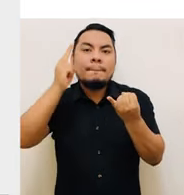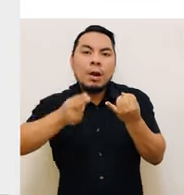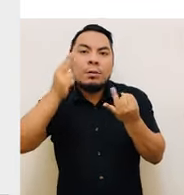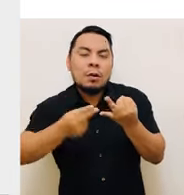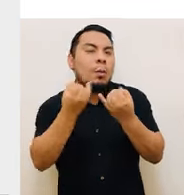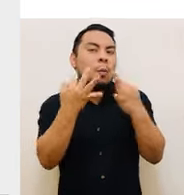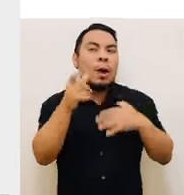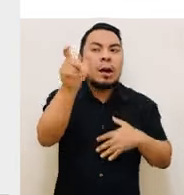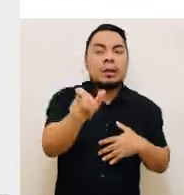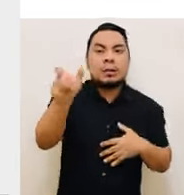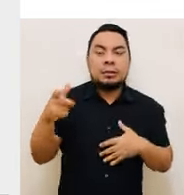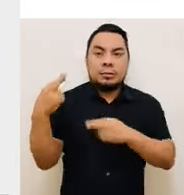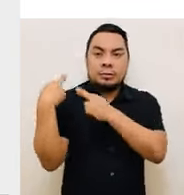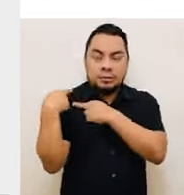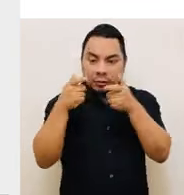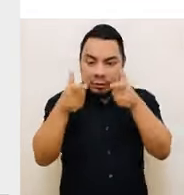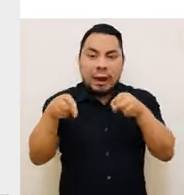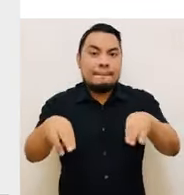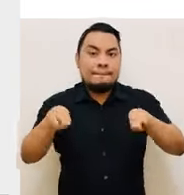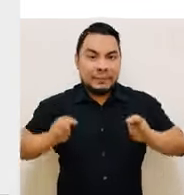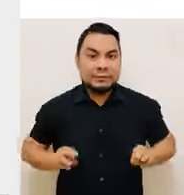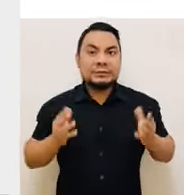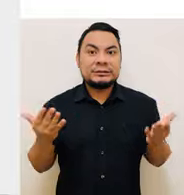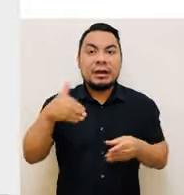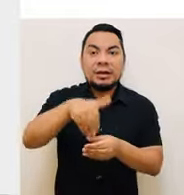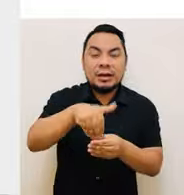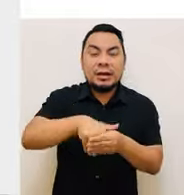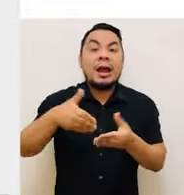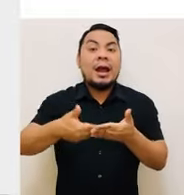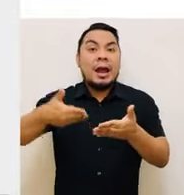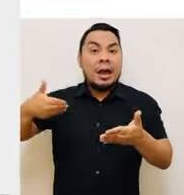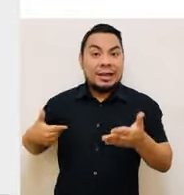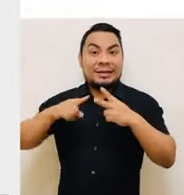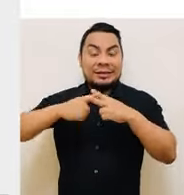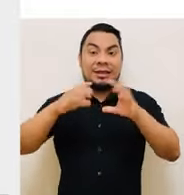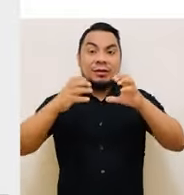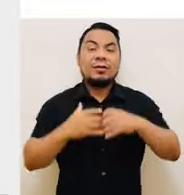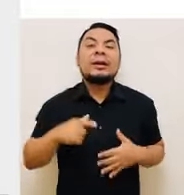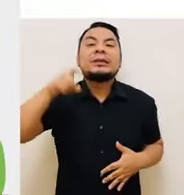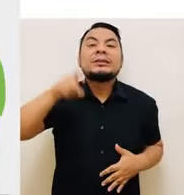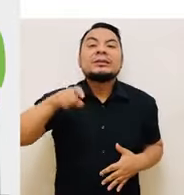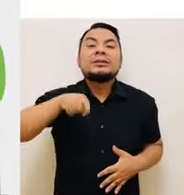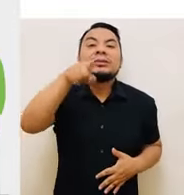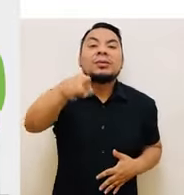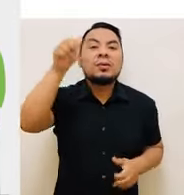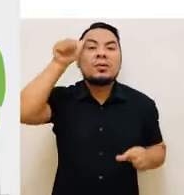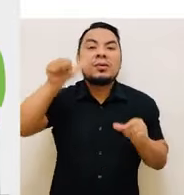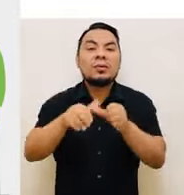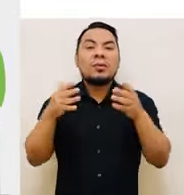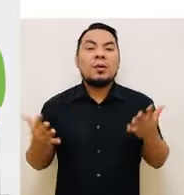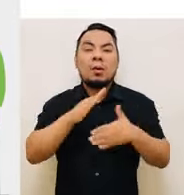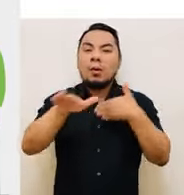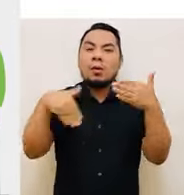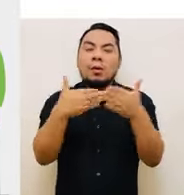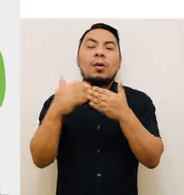personeras y los personeros en la mesa de sufragio. Antes de iniciar el curso, es necesario que recuerdes las